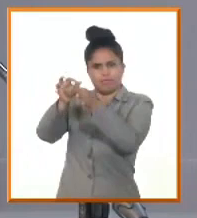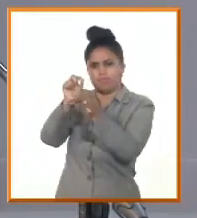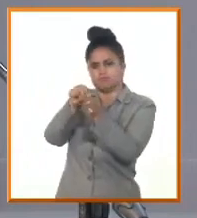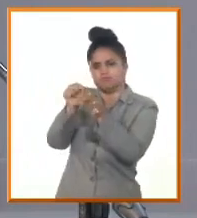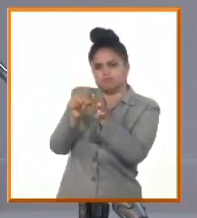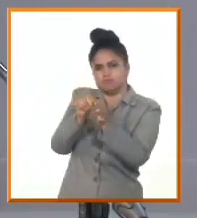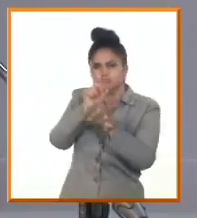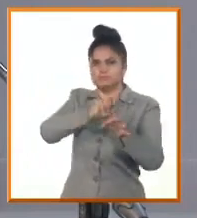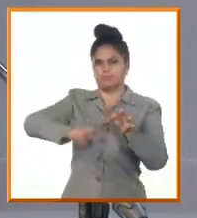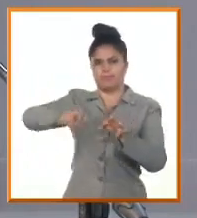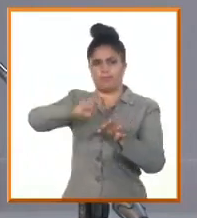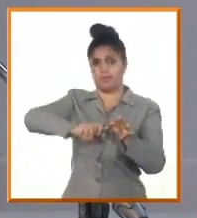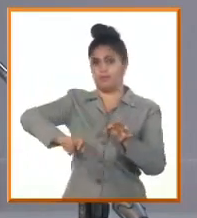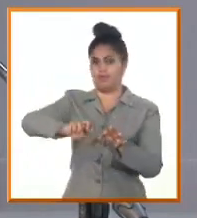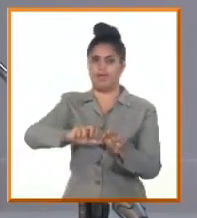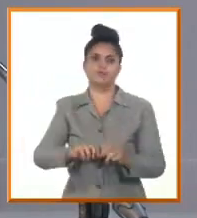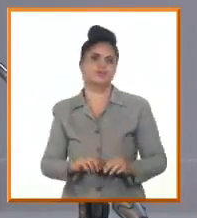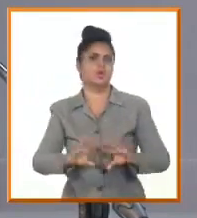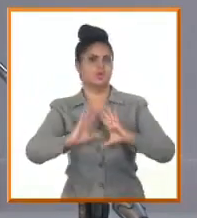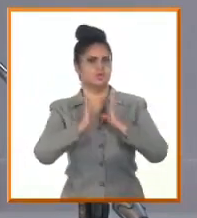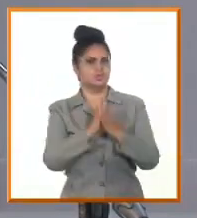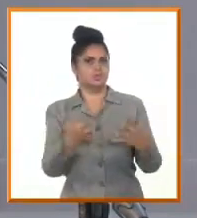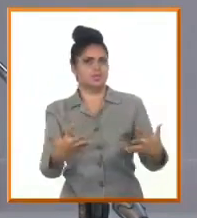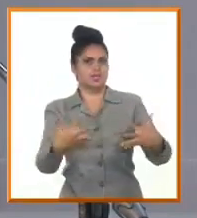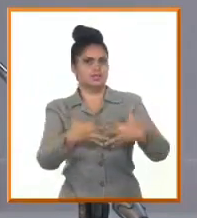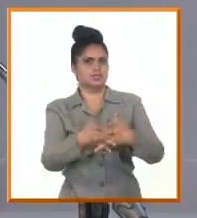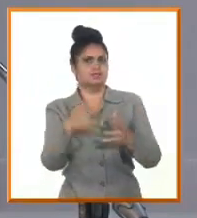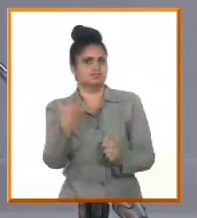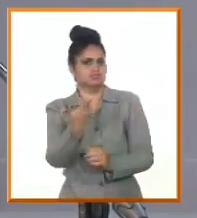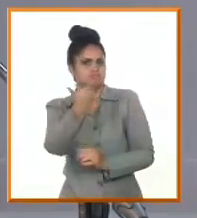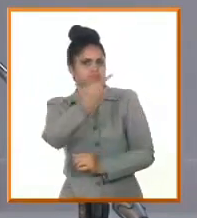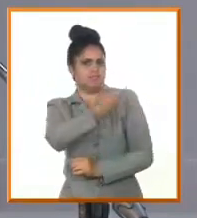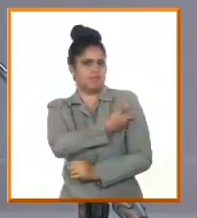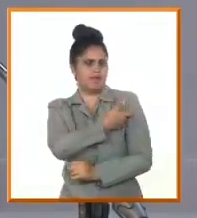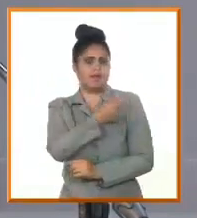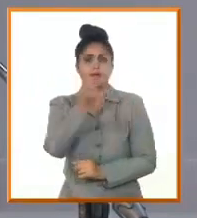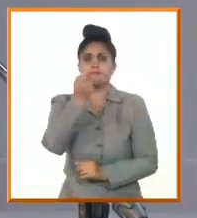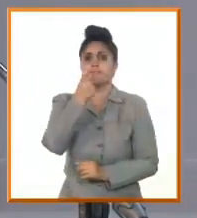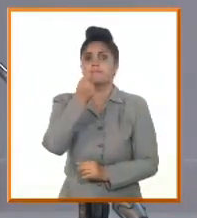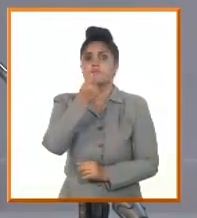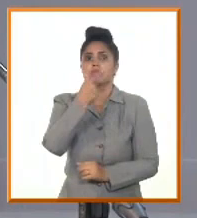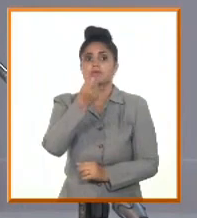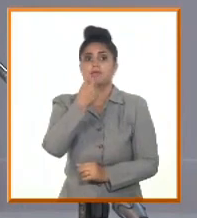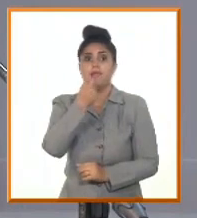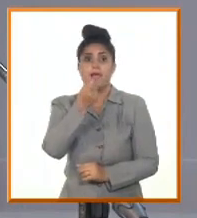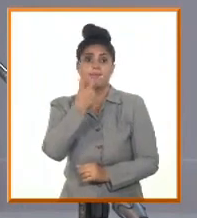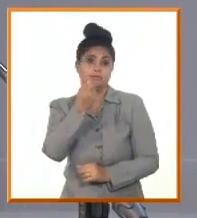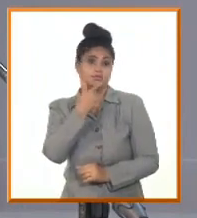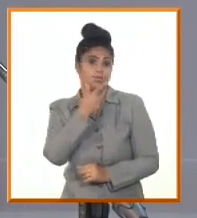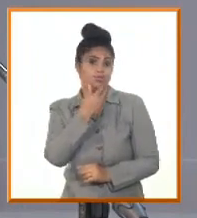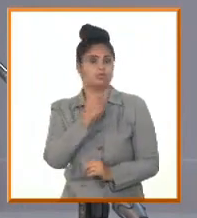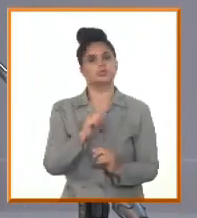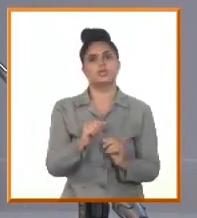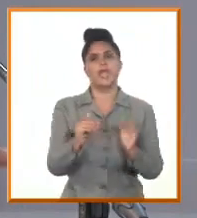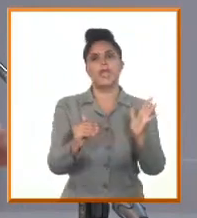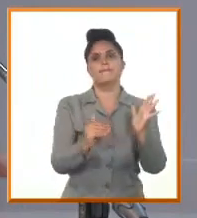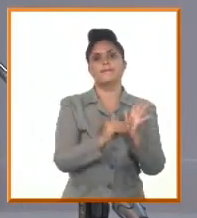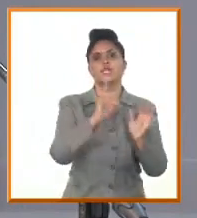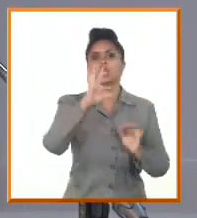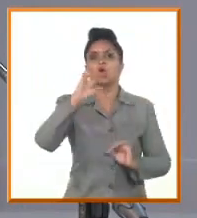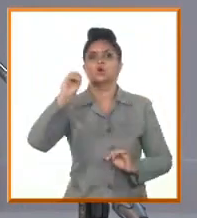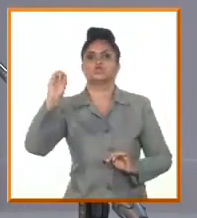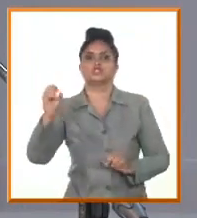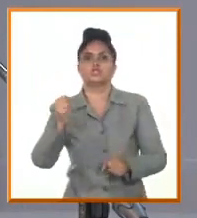la industria que tiene que ver con los inyectables y medicamentos de alguna manera estériles. Tiene 1.800 trabajadores, tiene